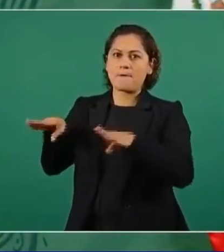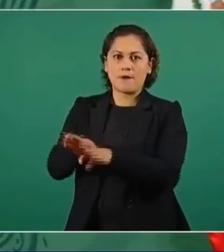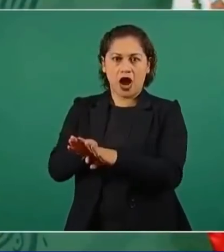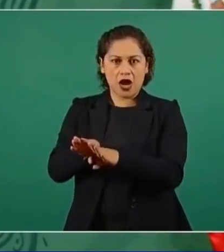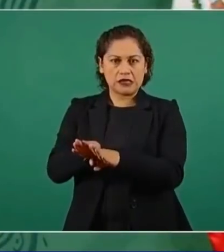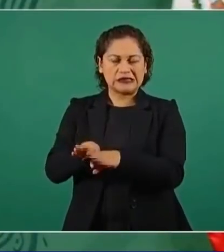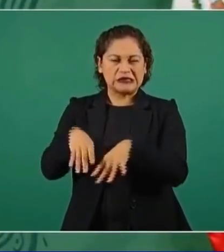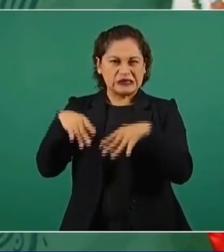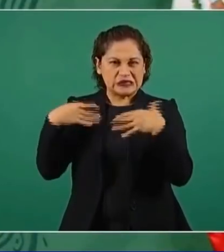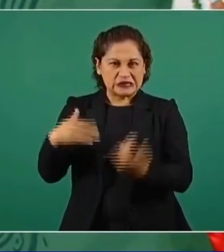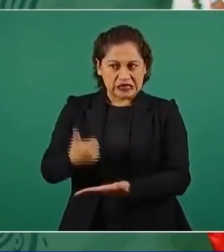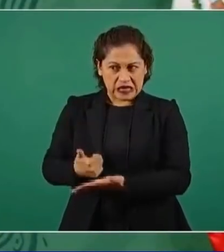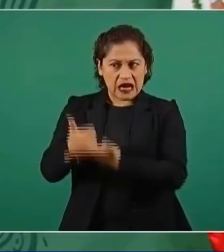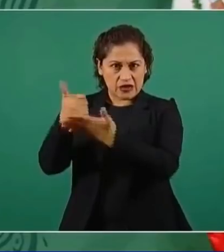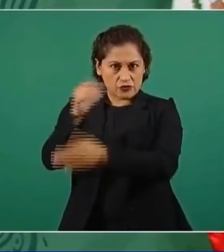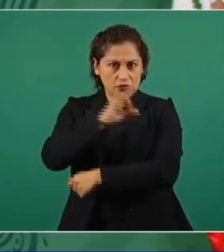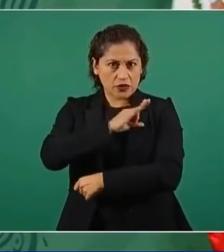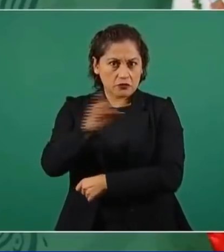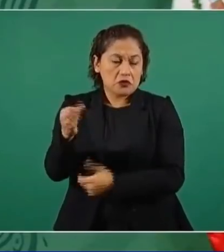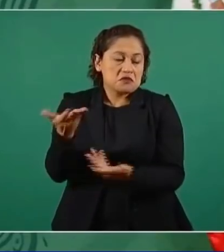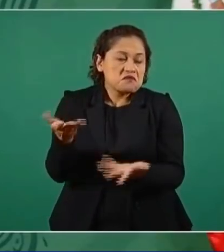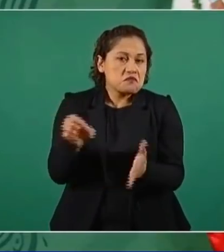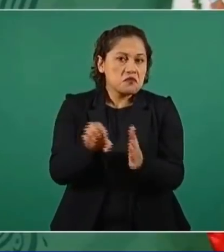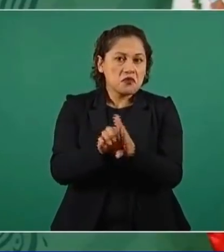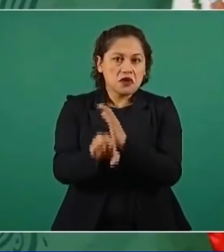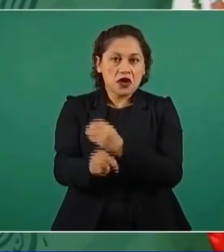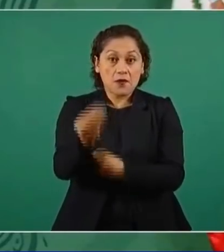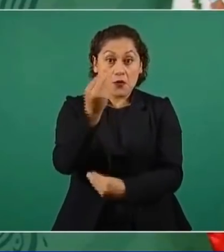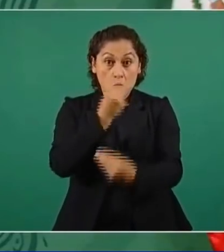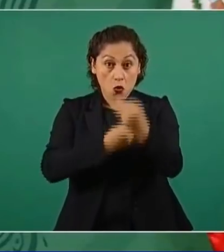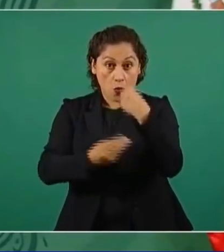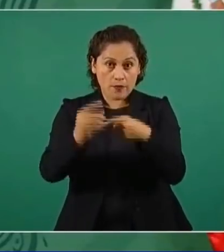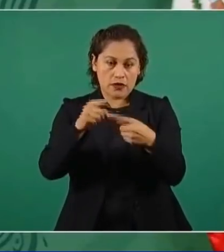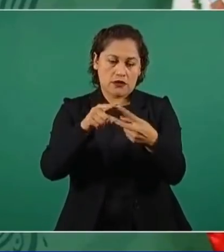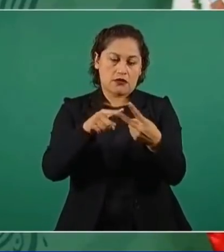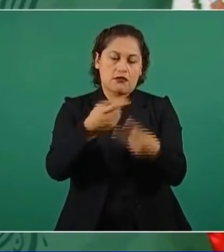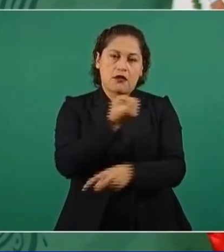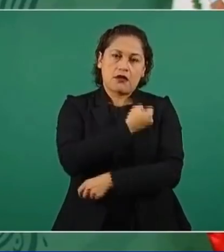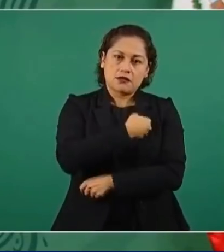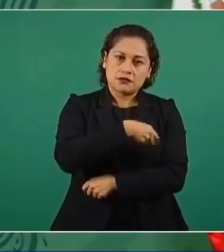relacionadas con la alimentación, con la salud,